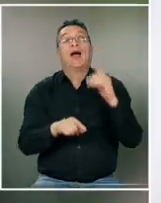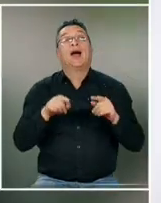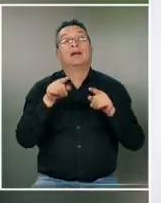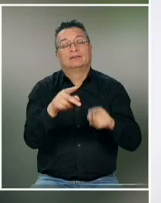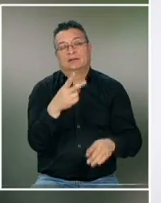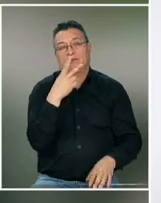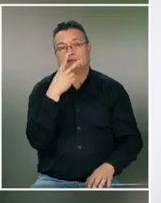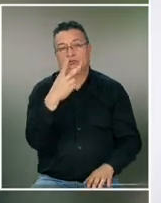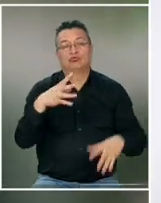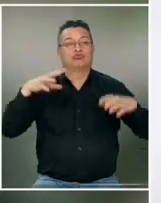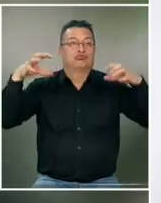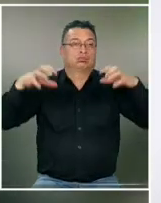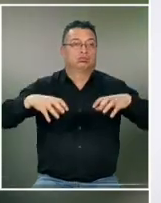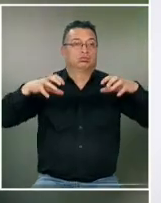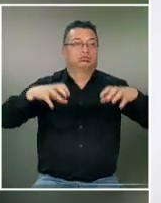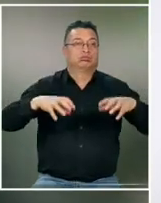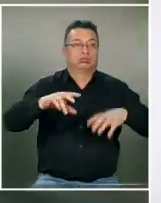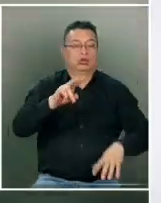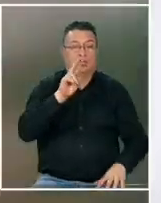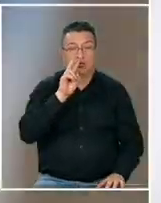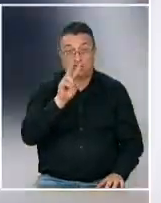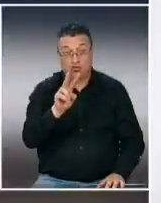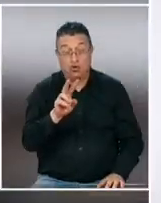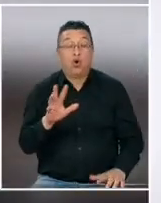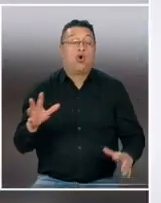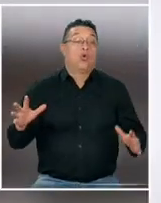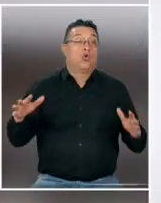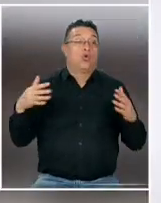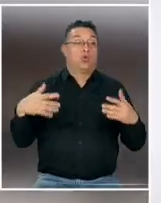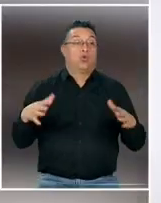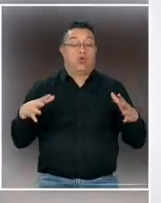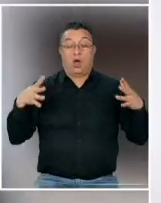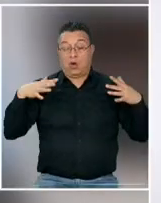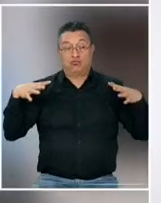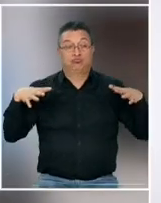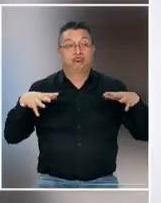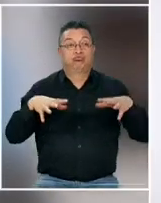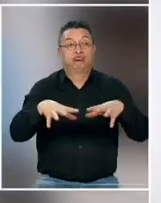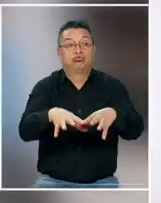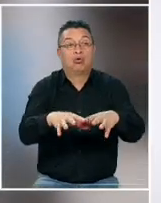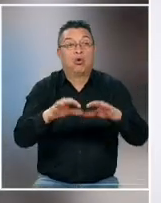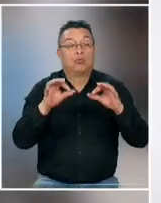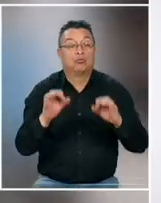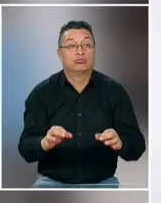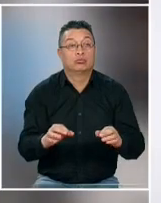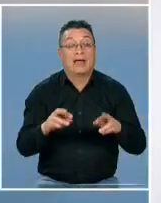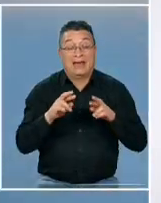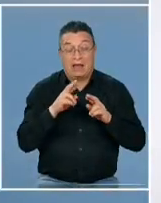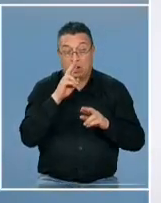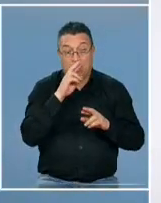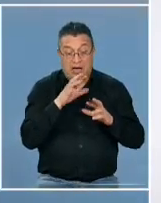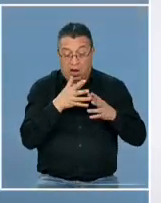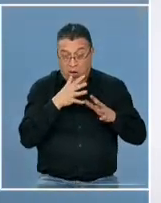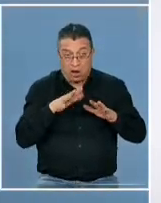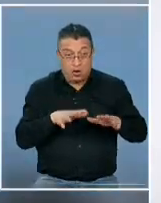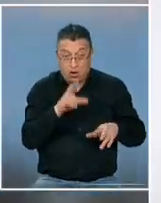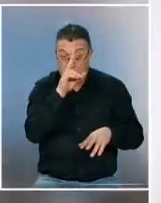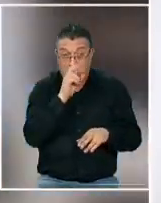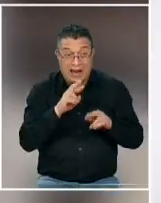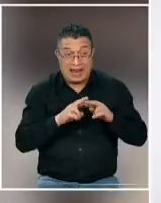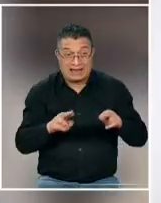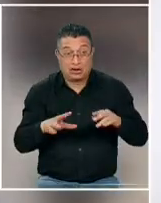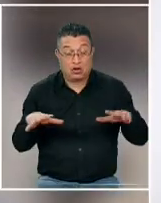cantidades de lluvia que justamente se juntan ahí en esa parte de la inundación la verdad que el río el río o el caudal